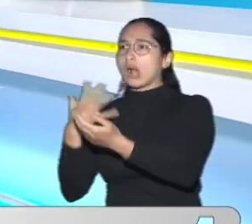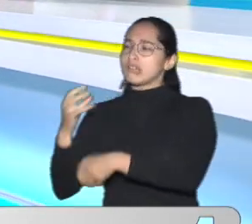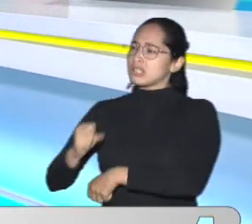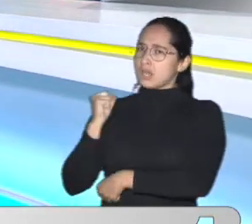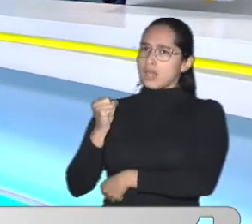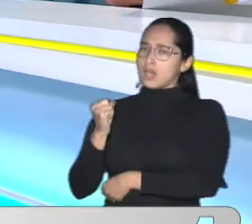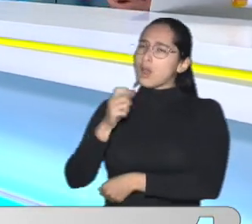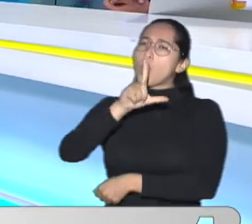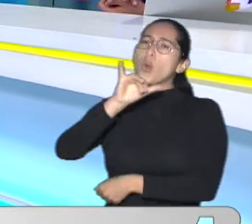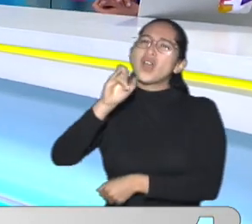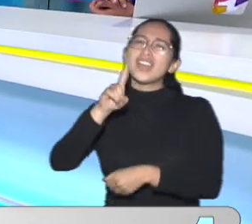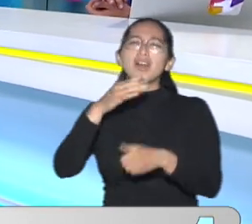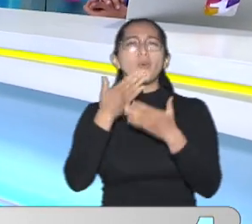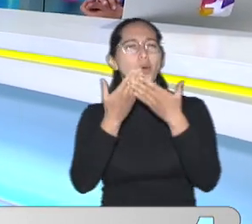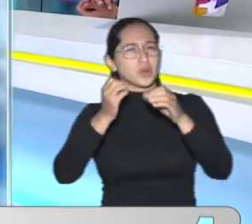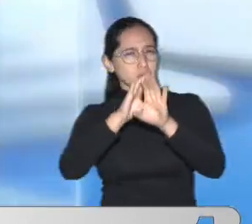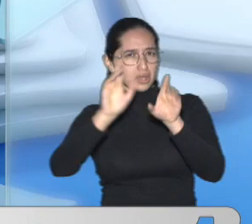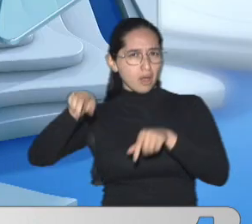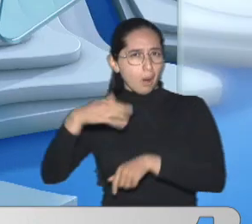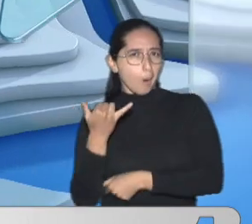tipo de robo Luisa, muy buenos días